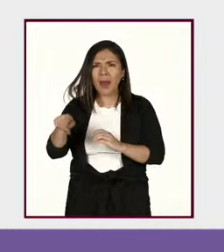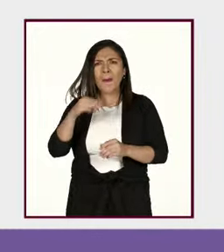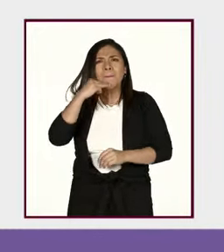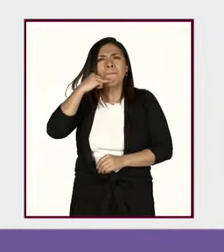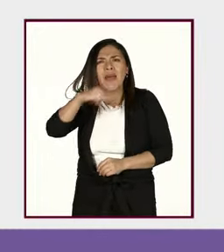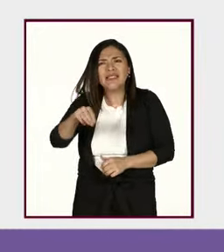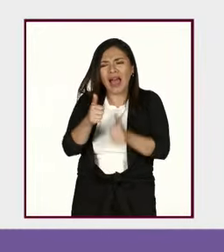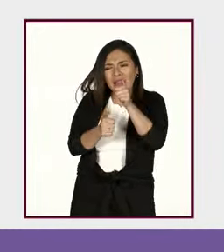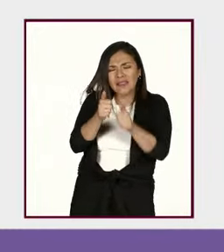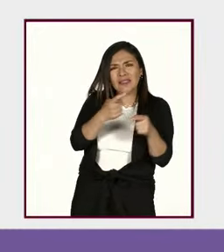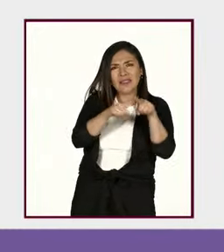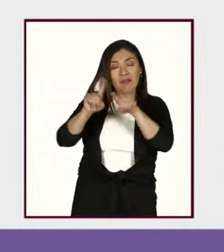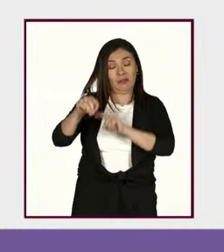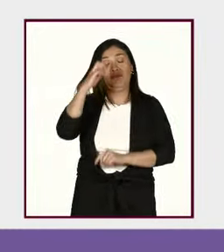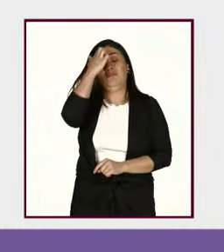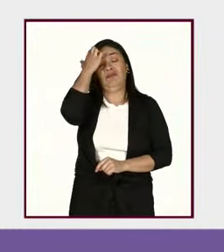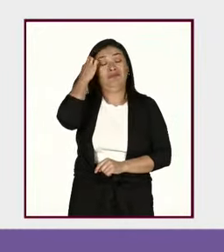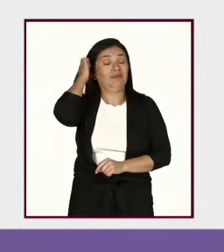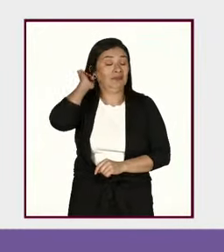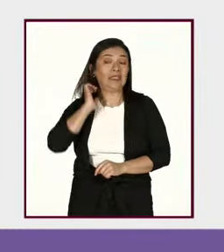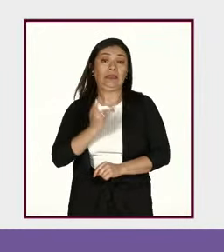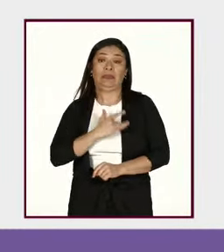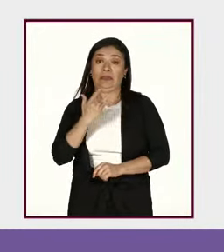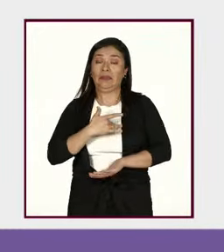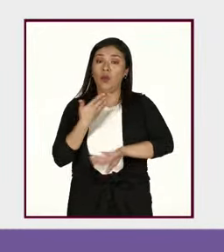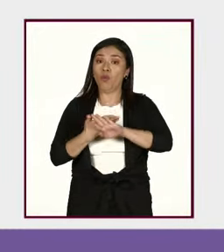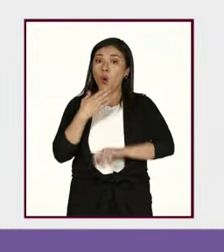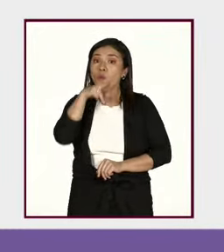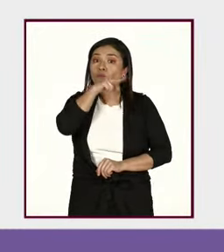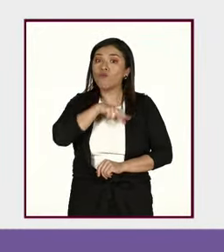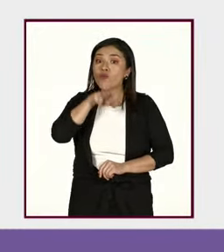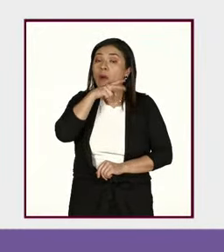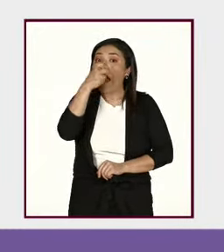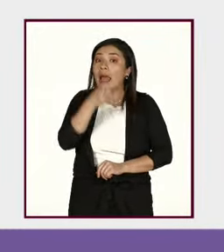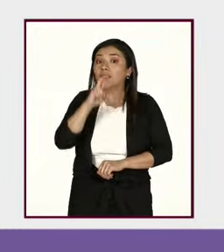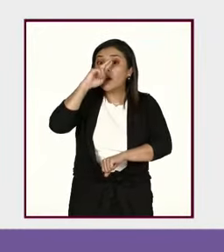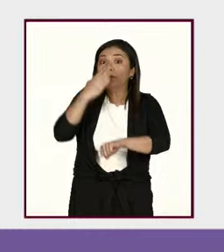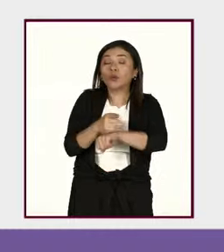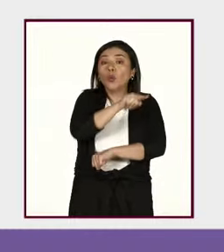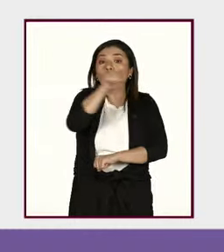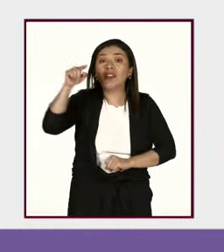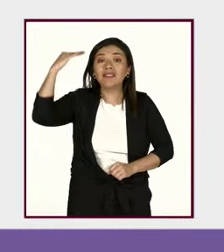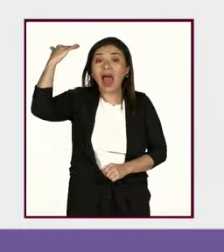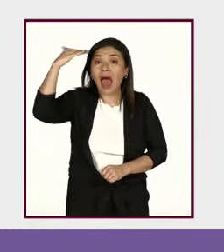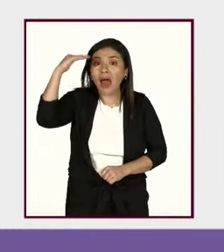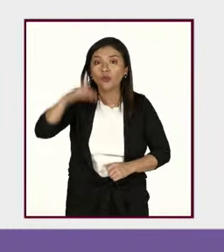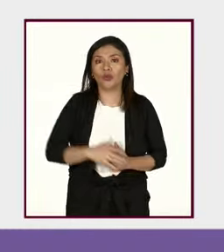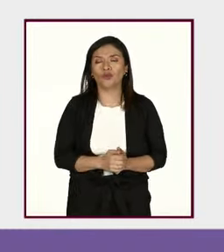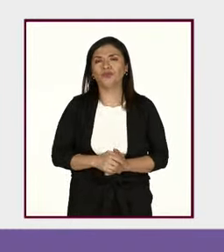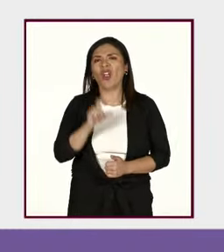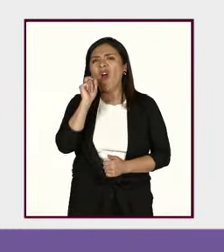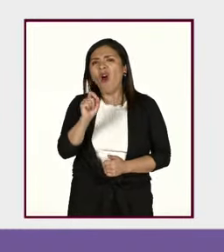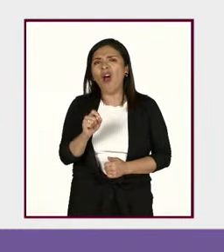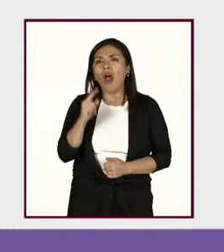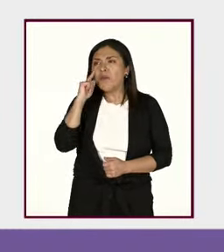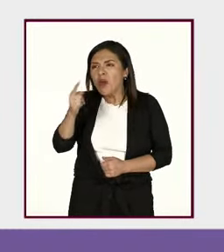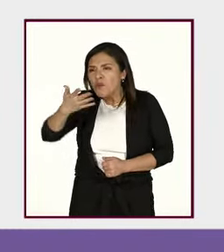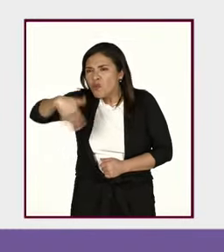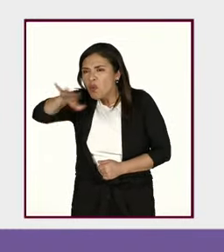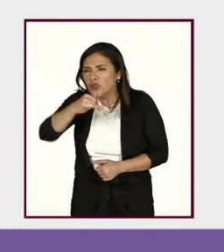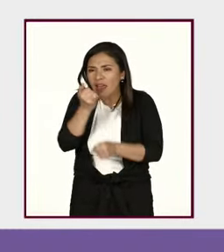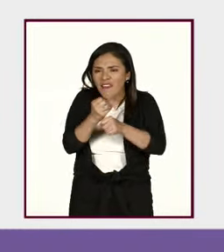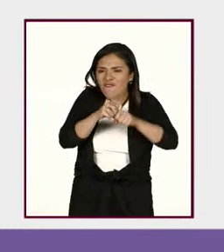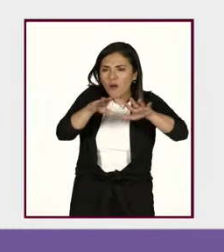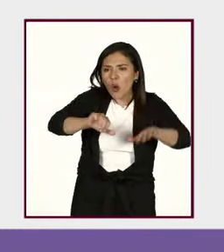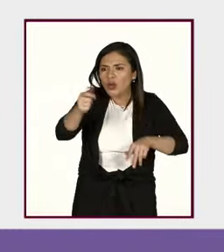mensajes de texto es de preocuparse y eso es responsabilidad de los adultos stalkear o buscar reiteradamente información